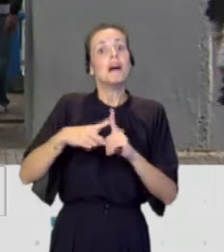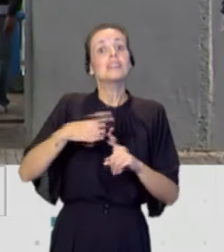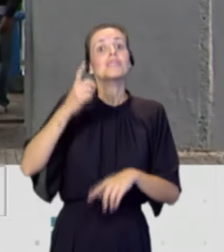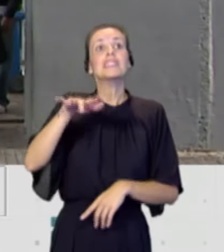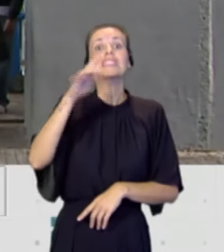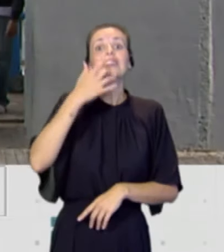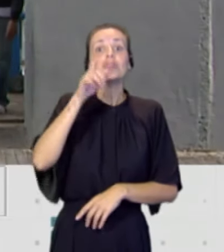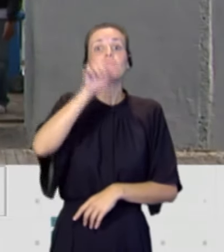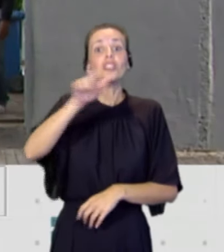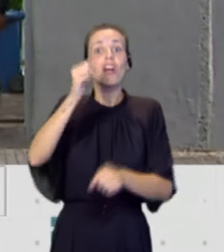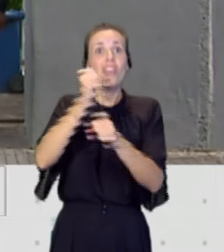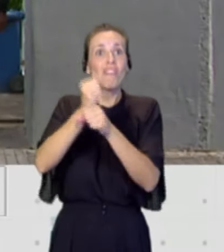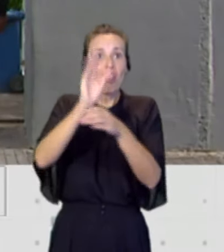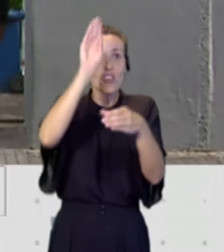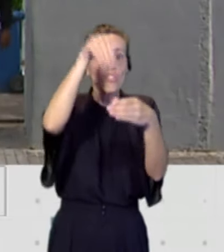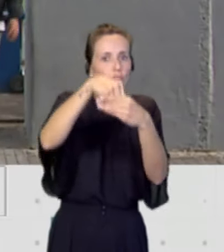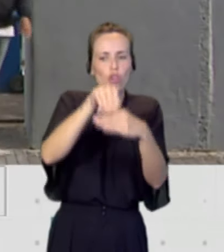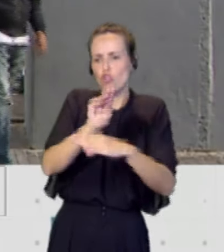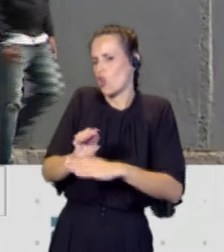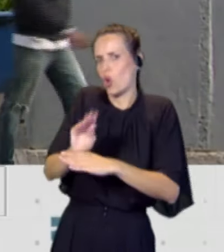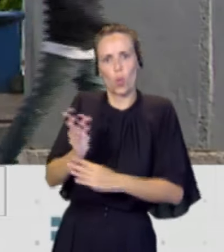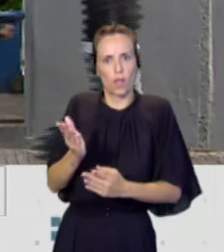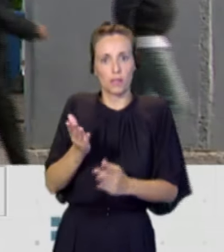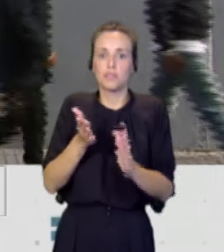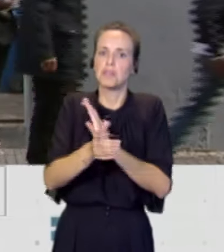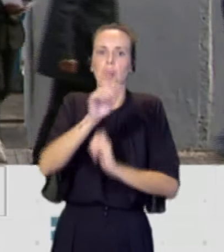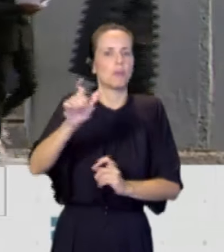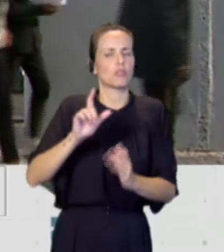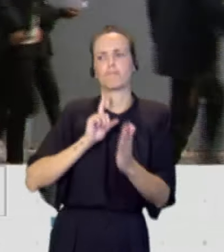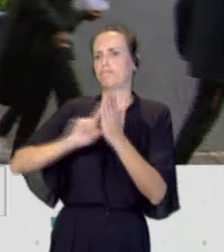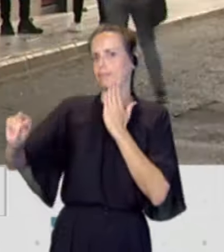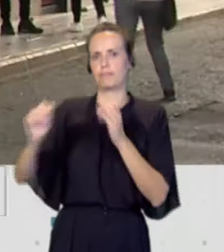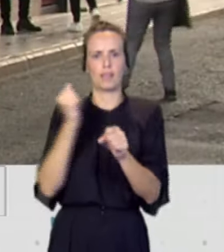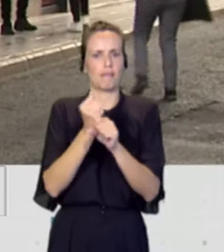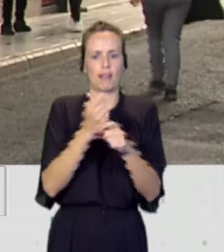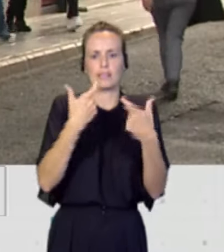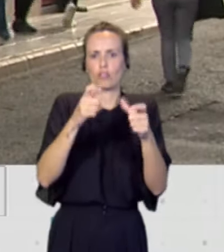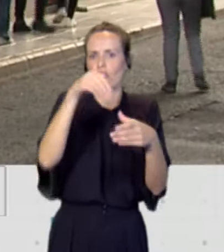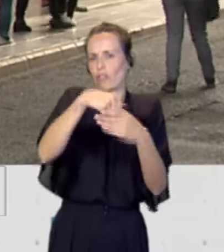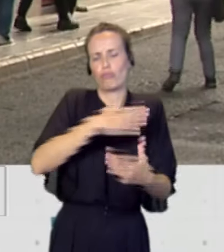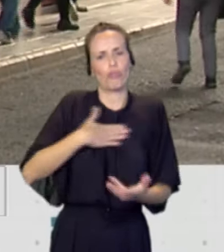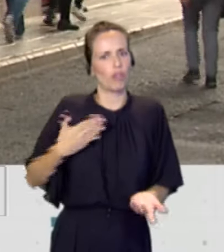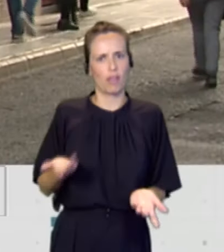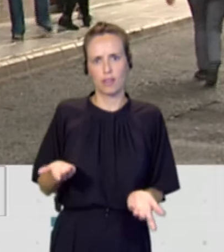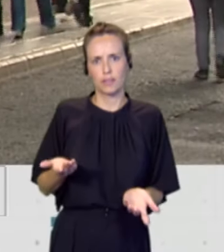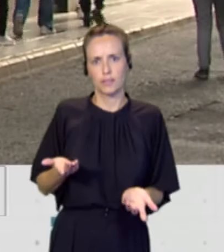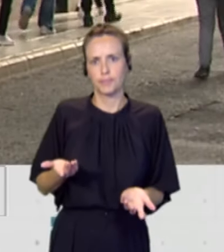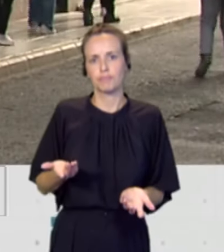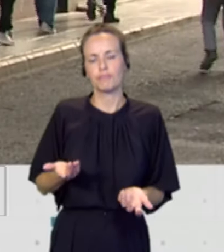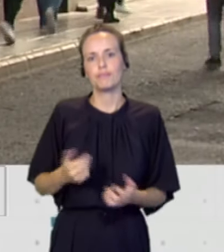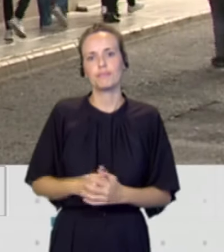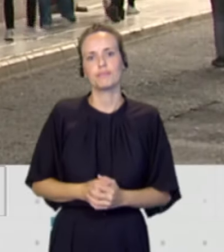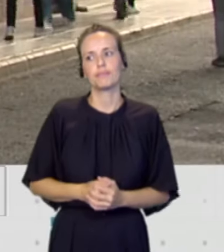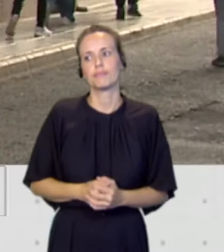y se produce una estampida, una huida del sector. Eso unido a que toda profesión necesita de